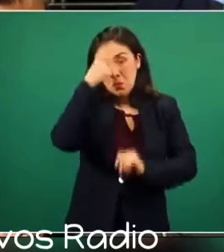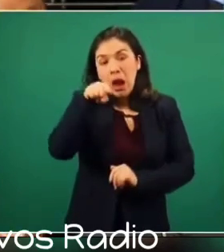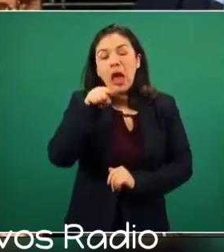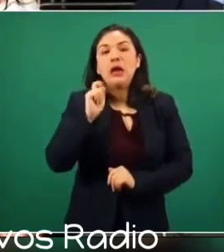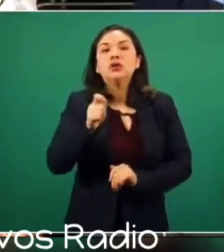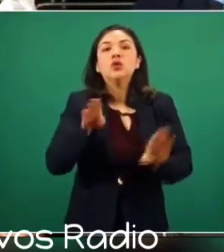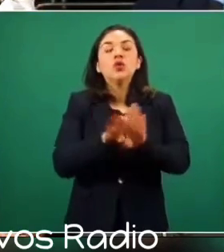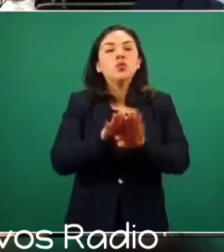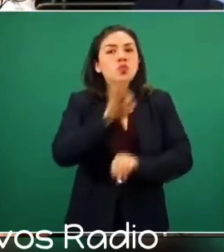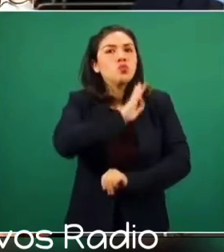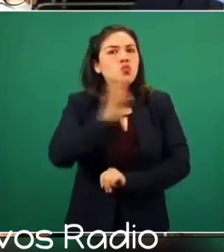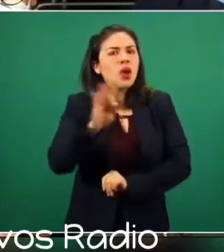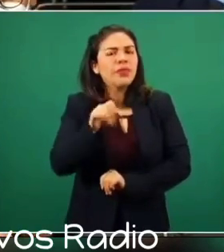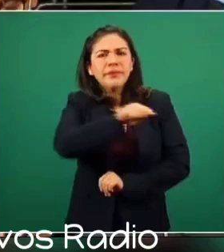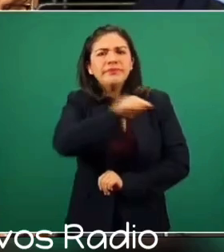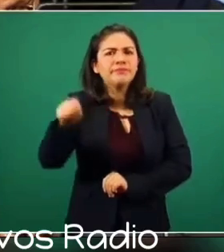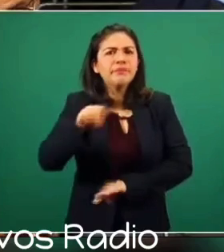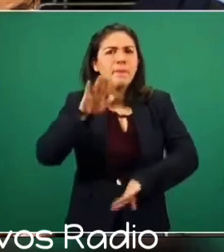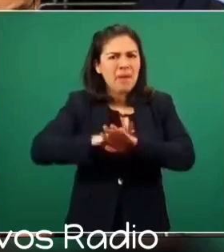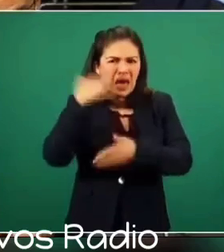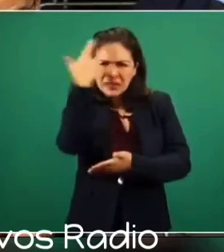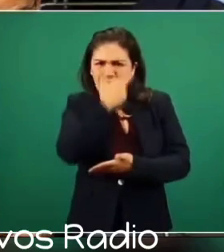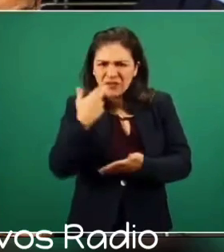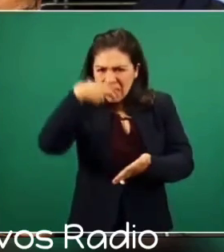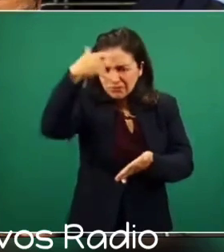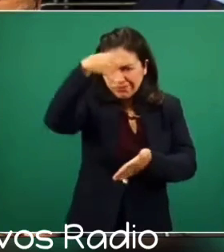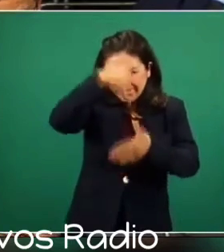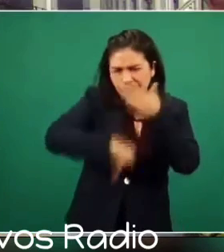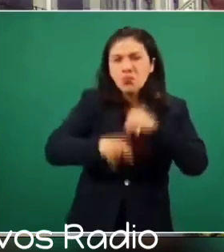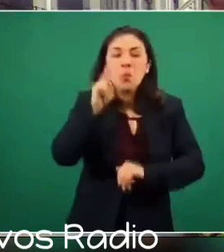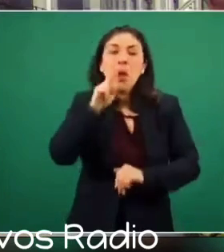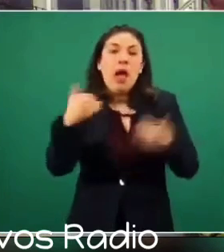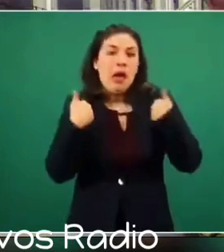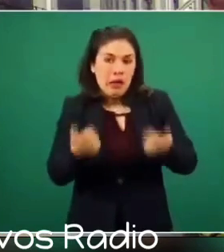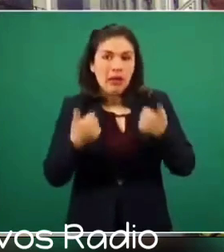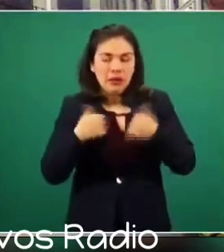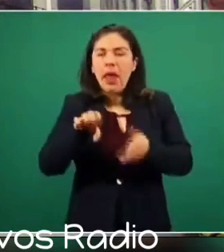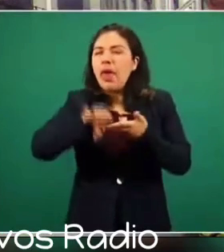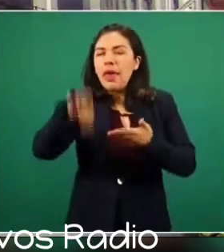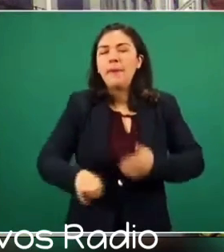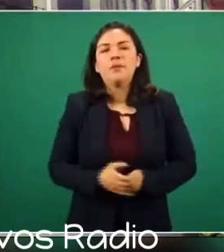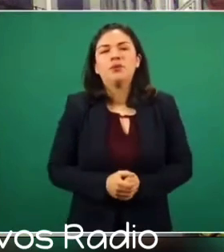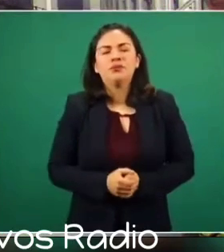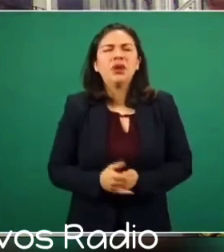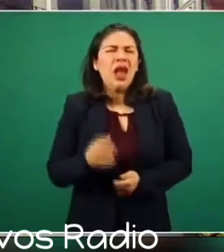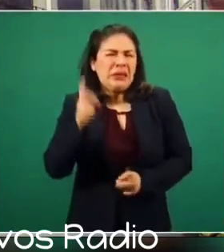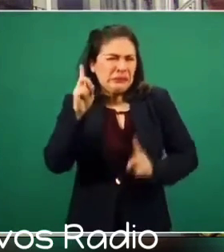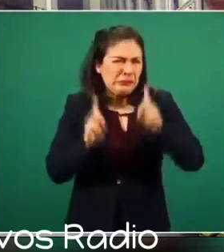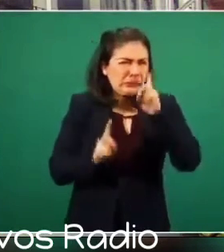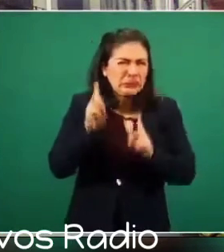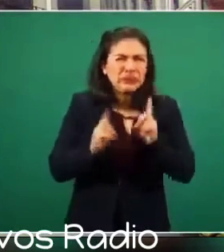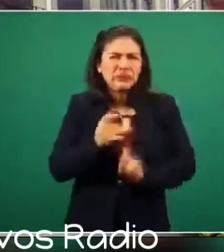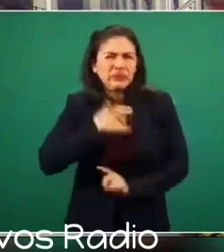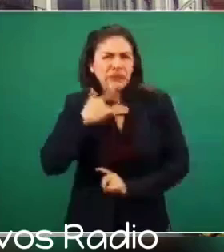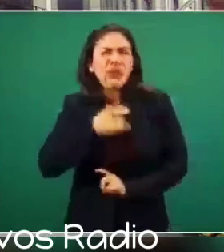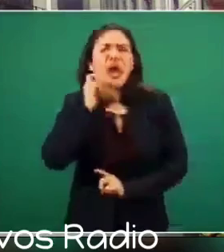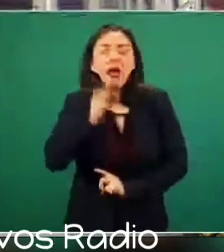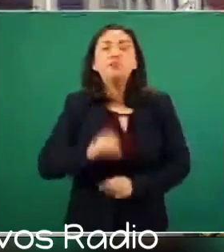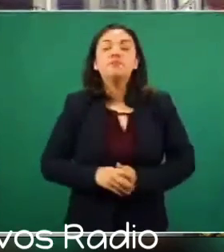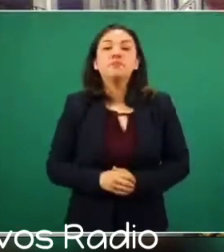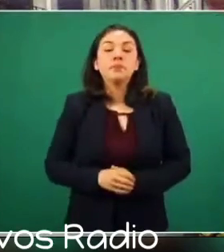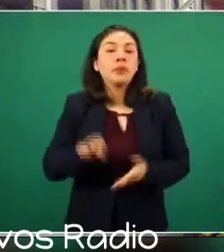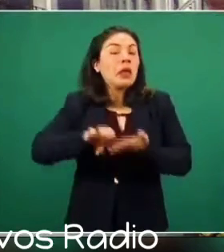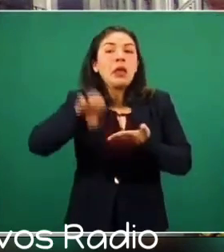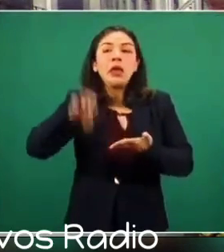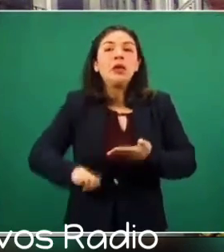se pudiera revisar y que usted esté enterado. Por ejemplo, algunas de estas inquietudes es que,